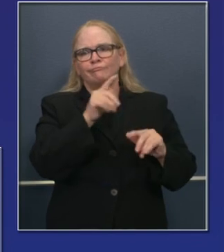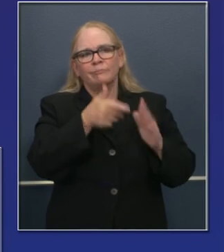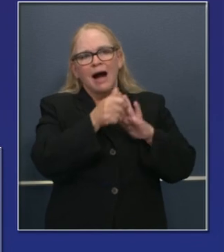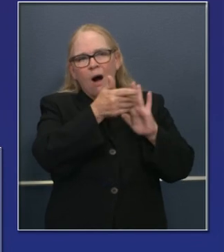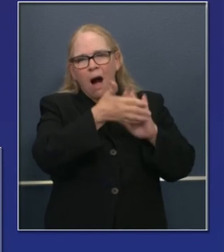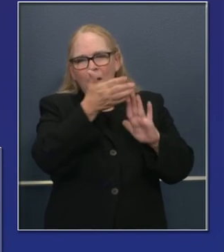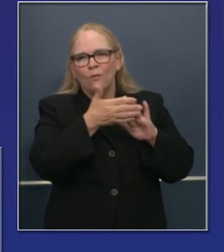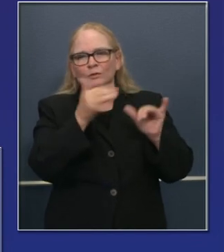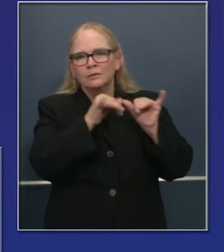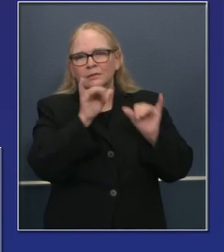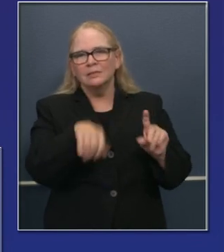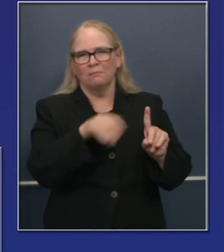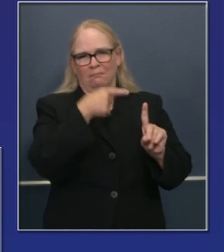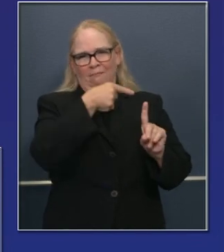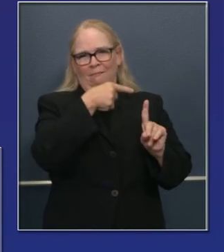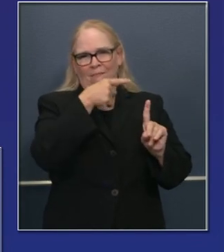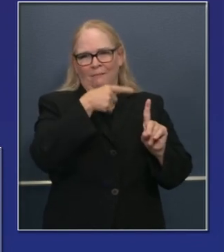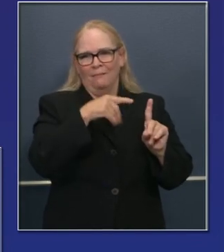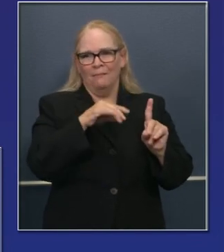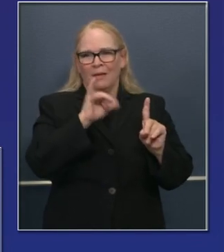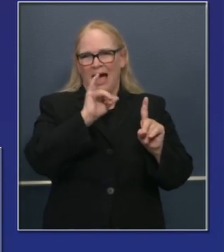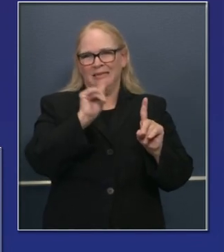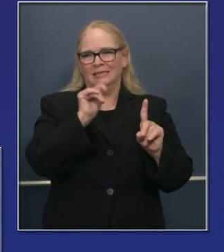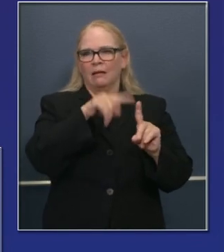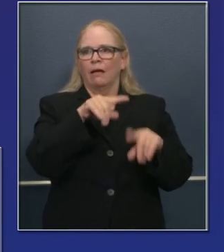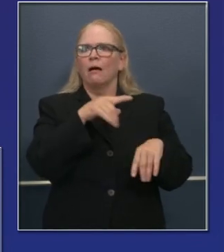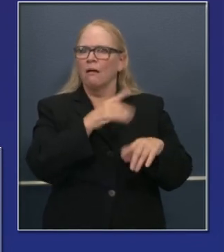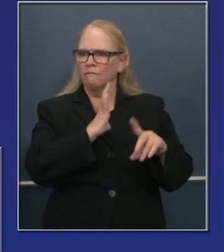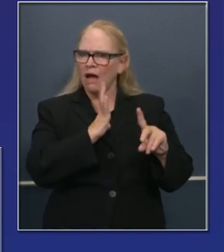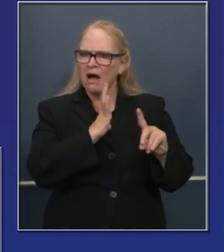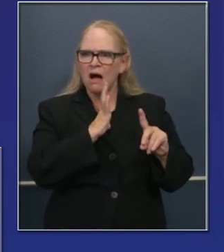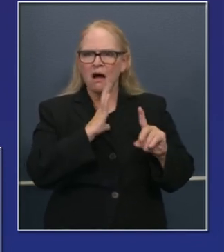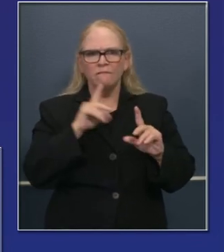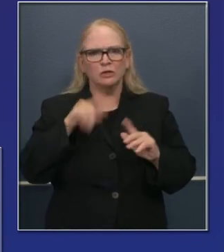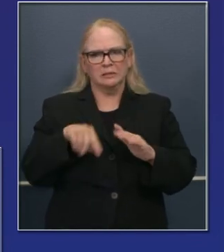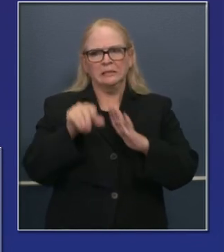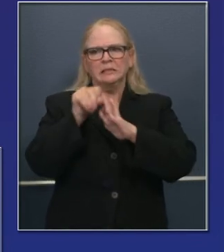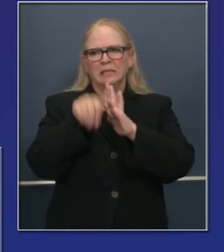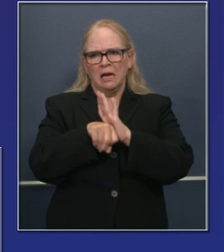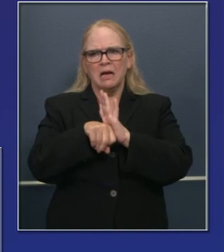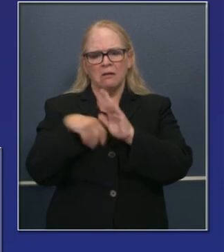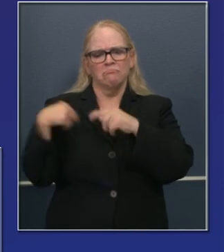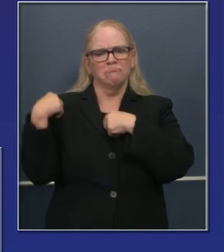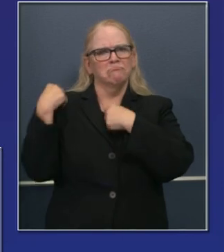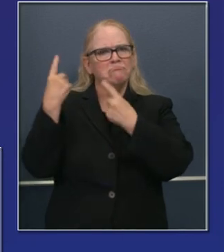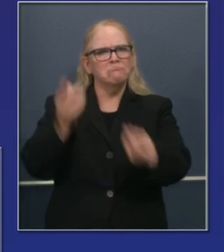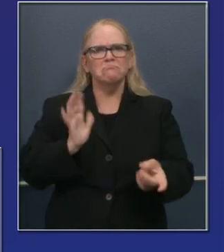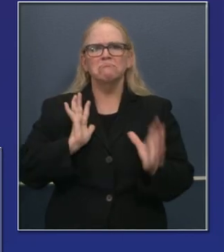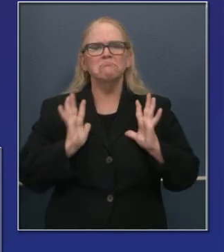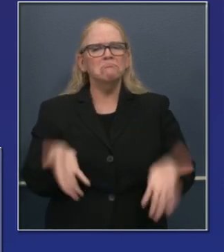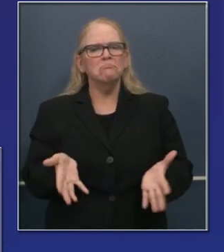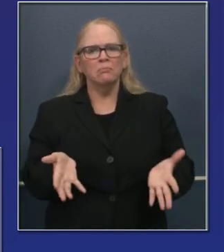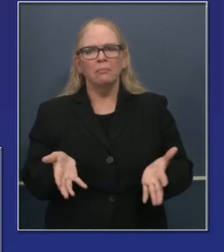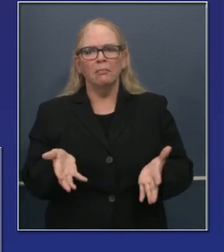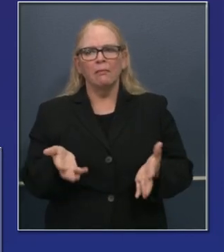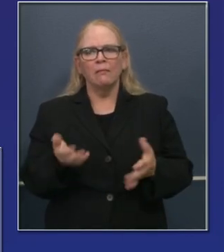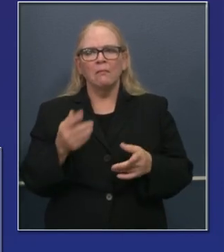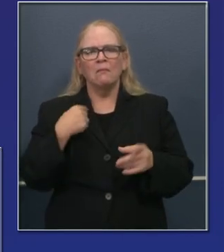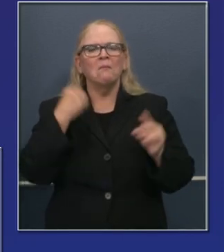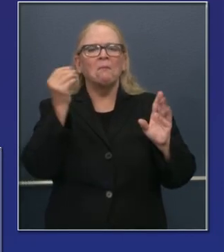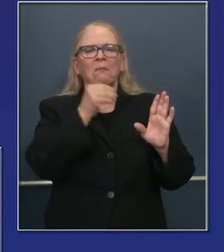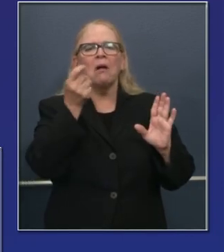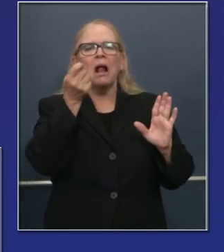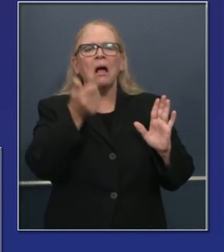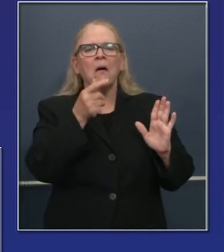de una pandemia de COVID. Y por cierto, esto transciende desde el departamento de vehículos